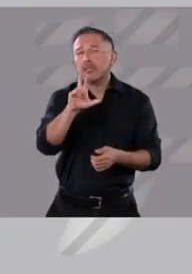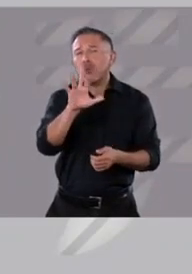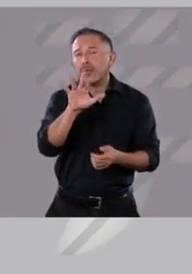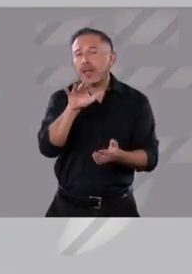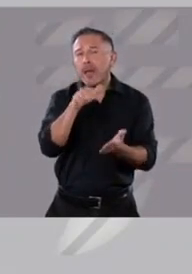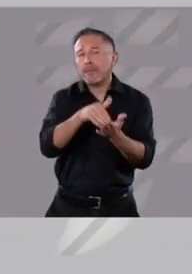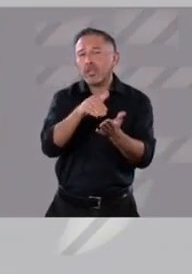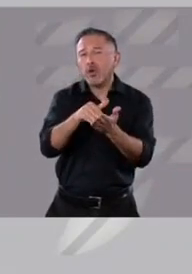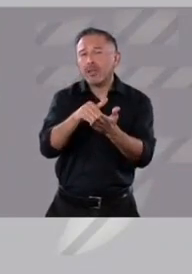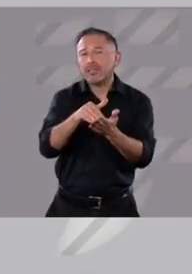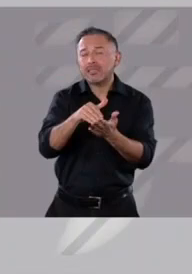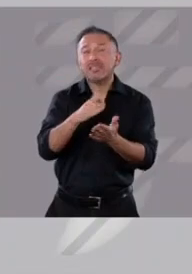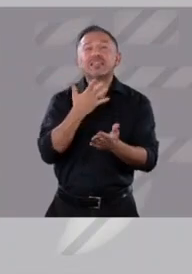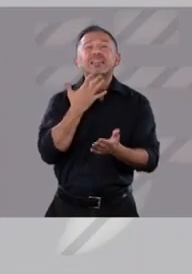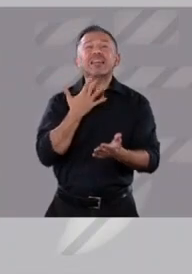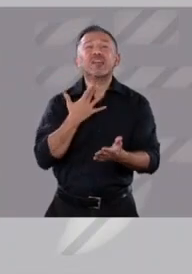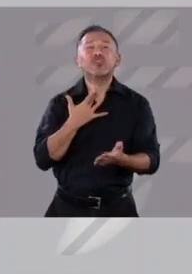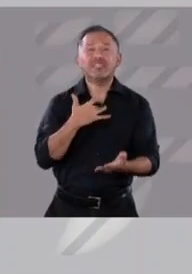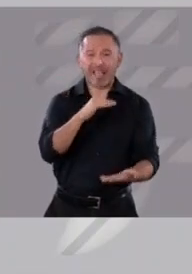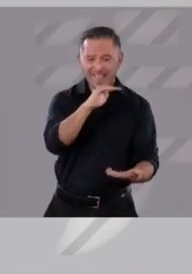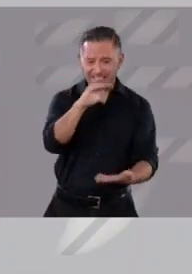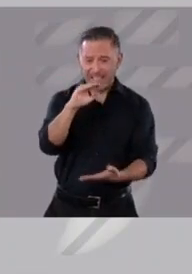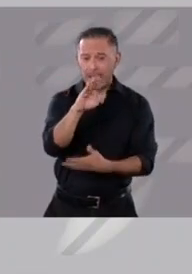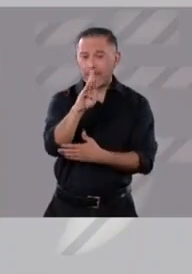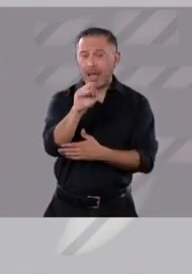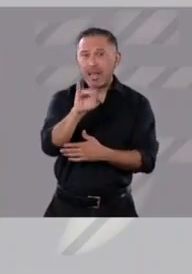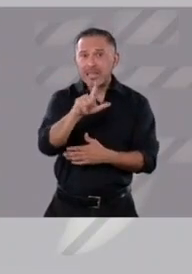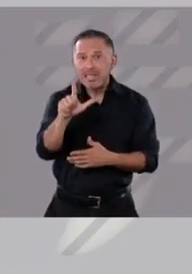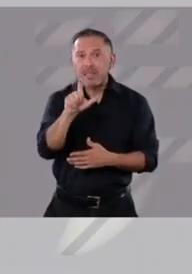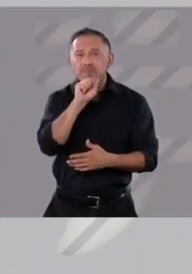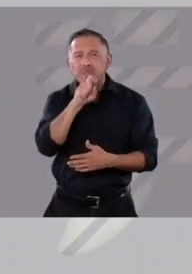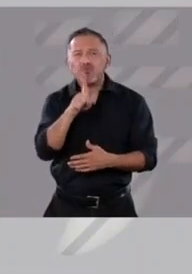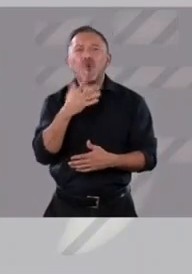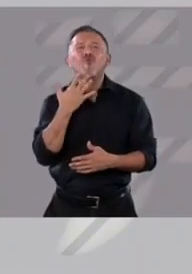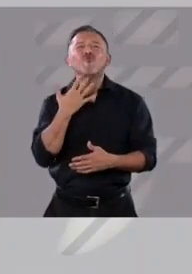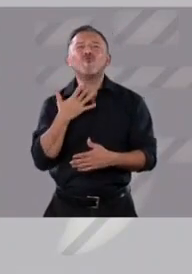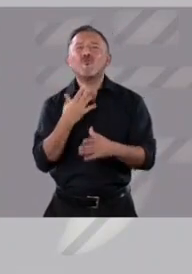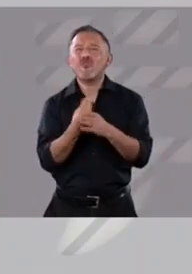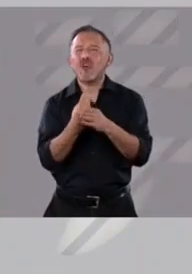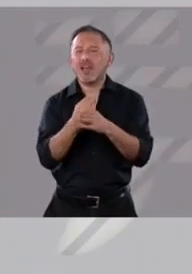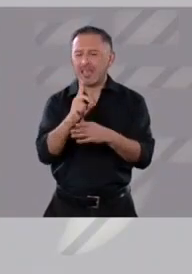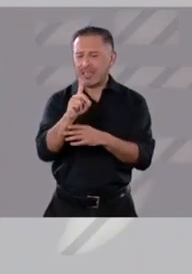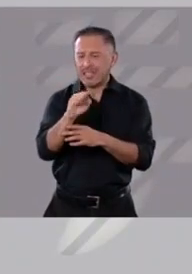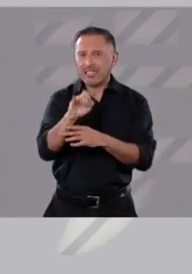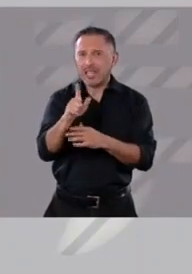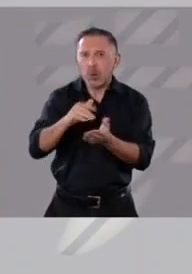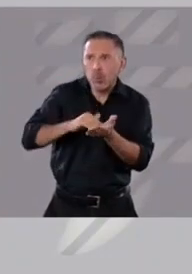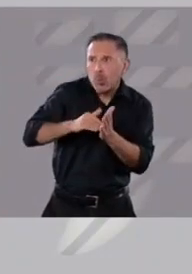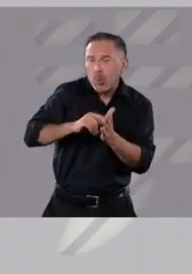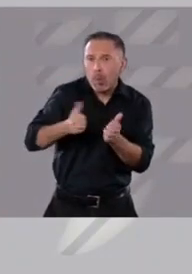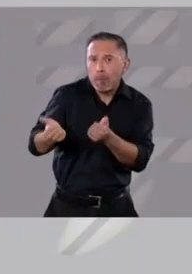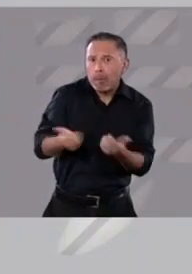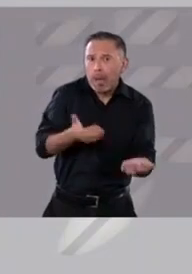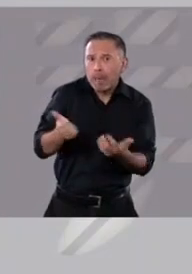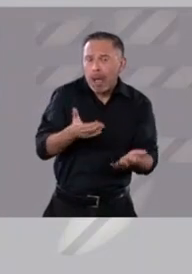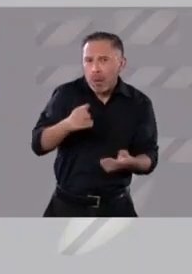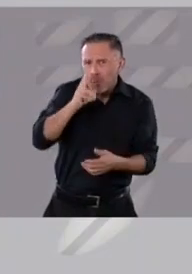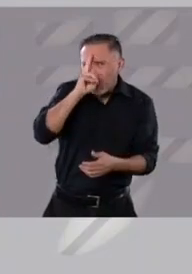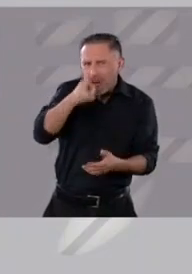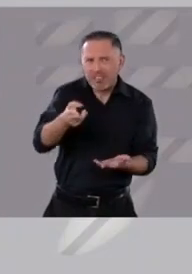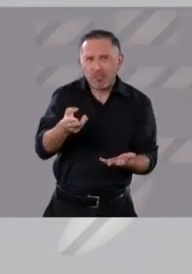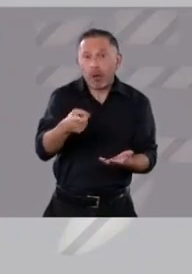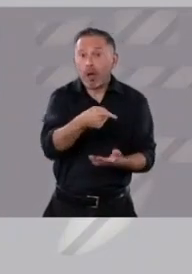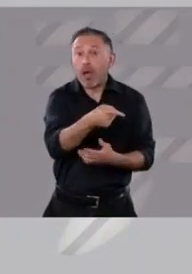barriles de gasolina y diésel ilegal. Carmona se volvió el financiador de campañas de